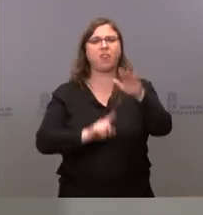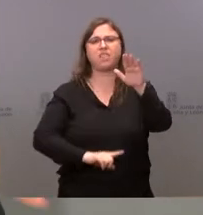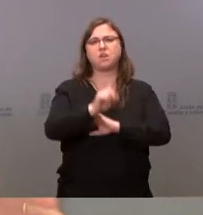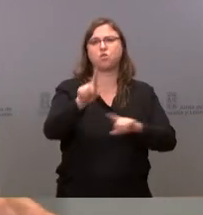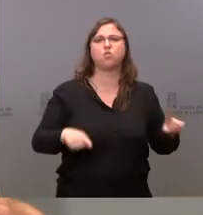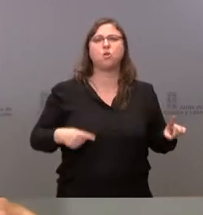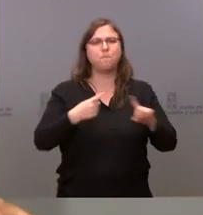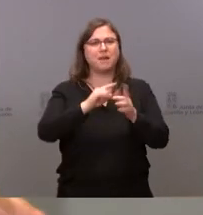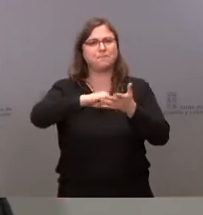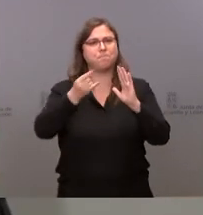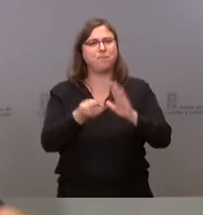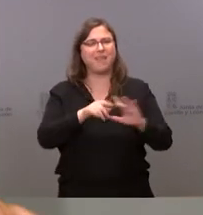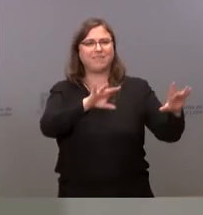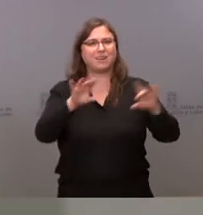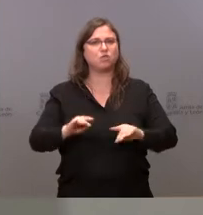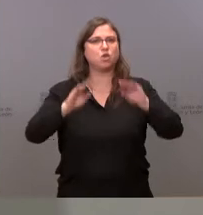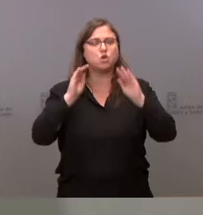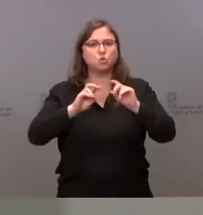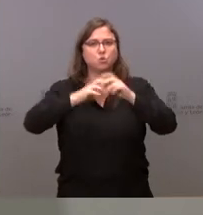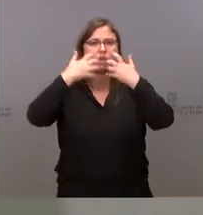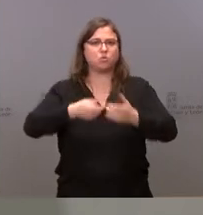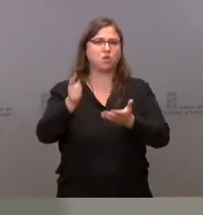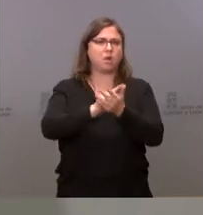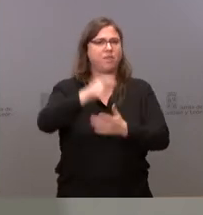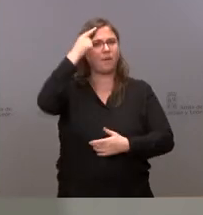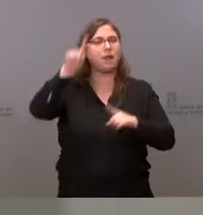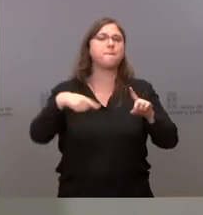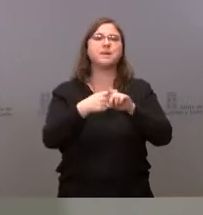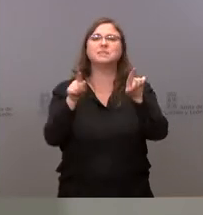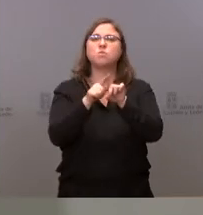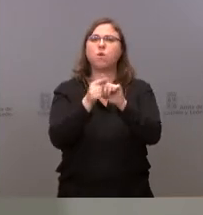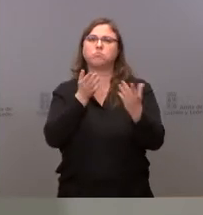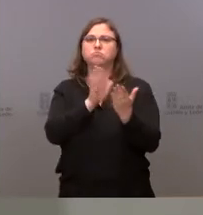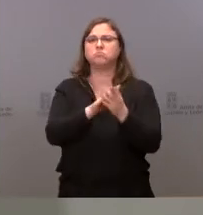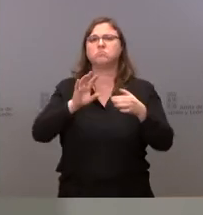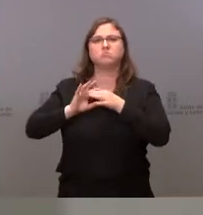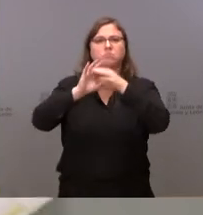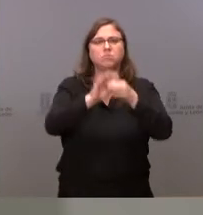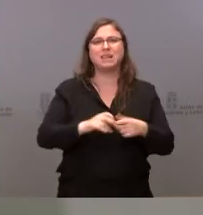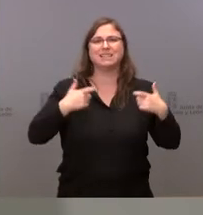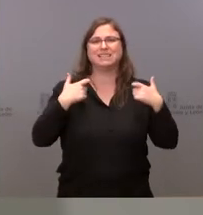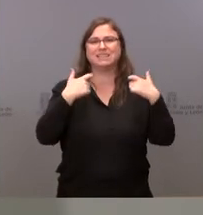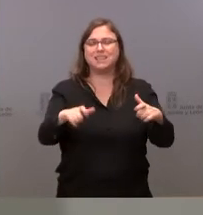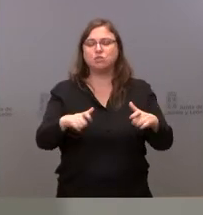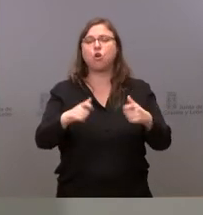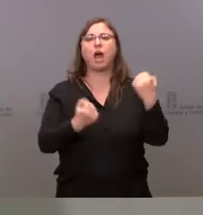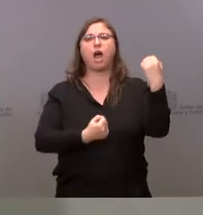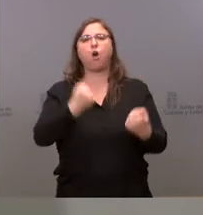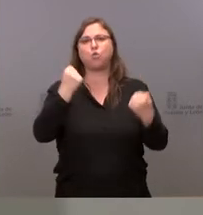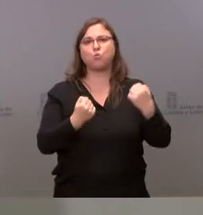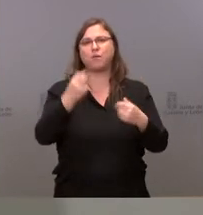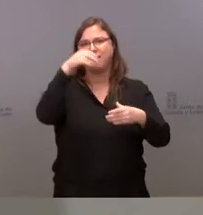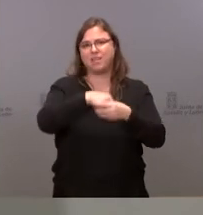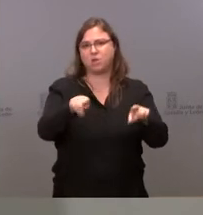de ese Plan Territorial de Reindustrialización de Ávila como de actuaciones en relación con el sector del automóvil en la propia